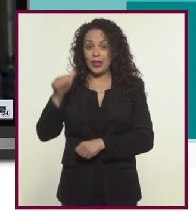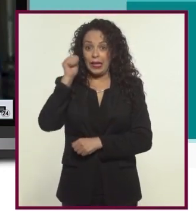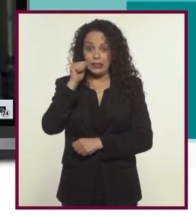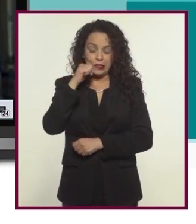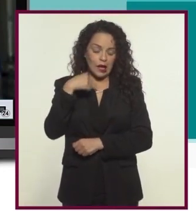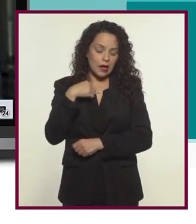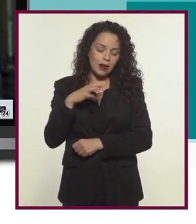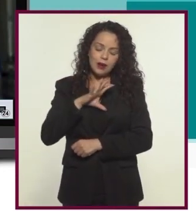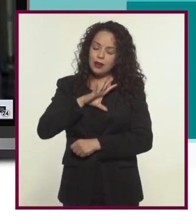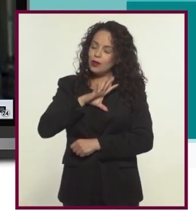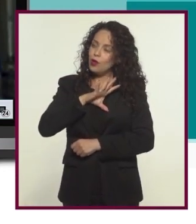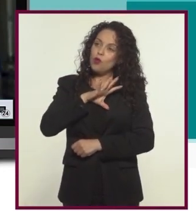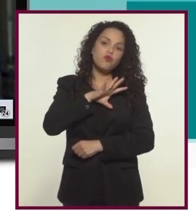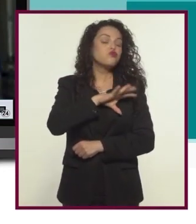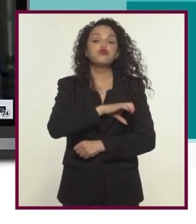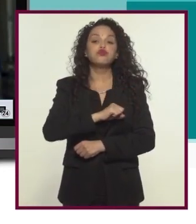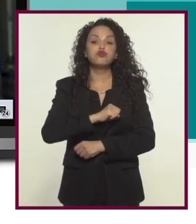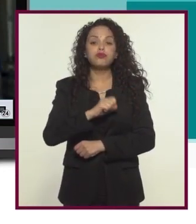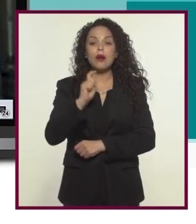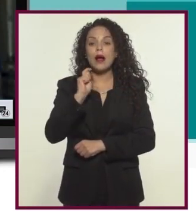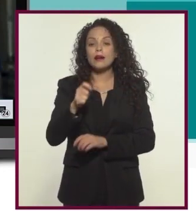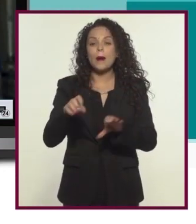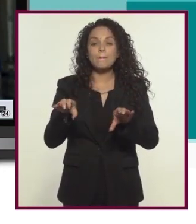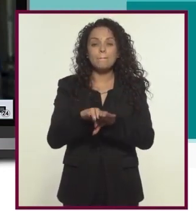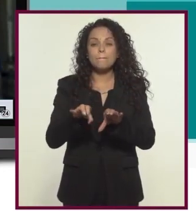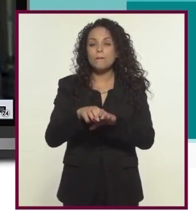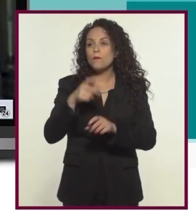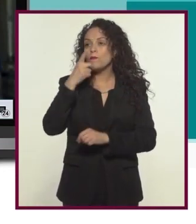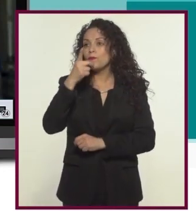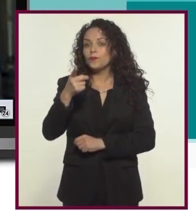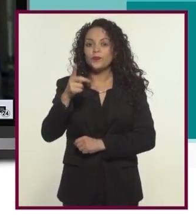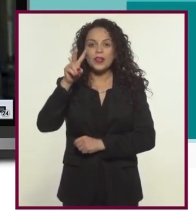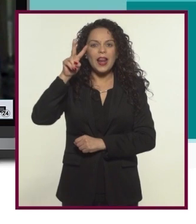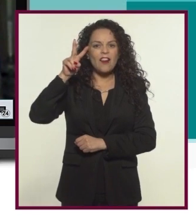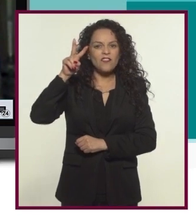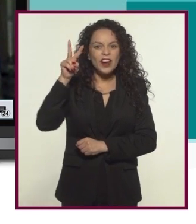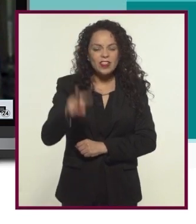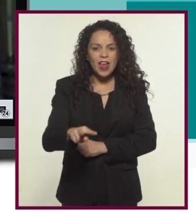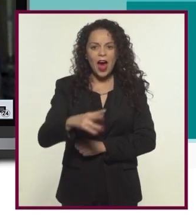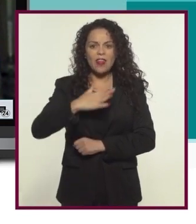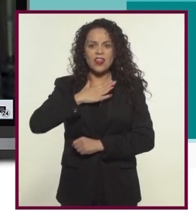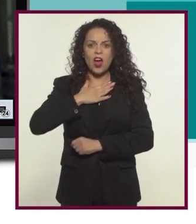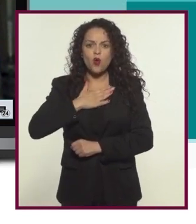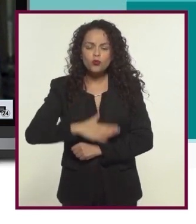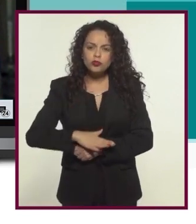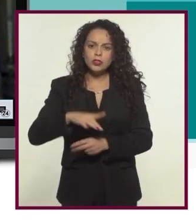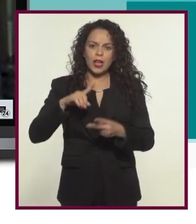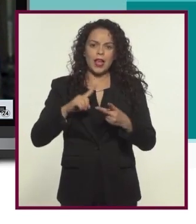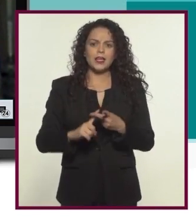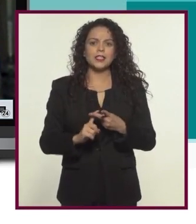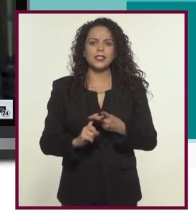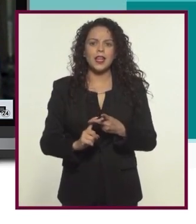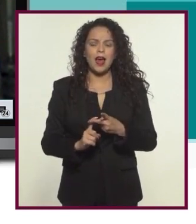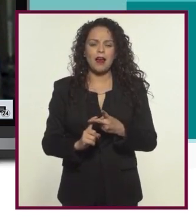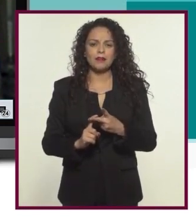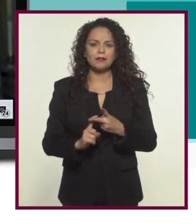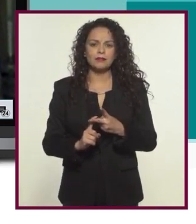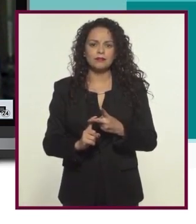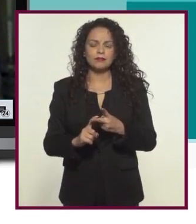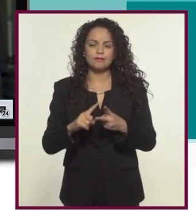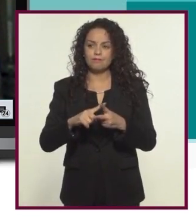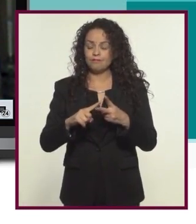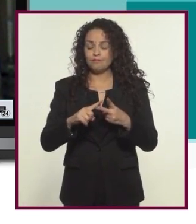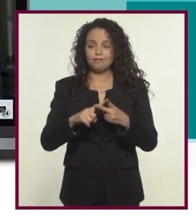he tenido una fascinación para como la verdad y la justicia